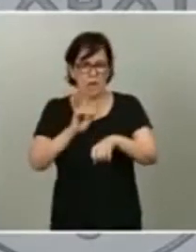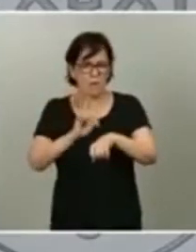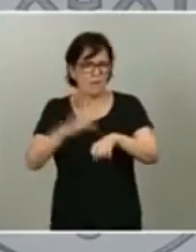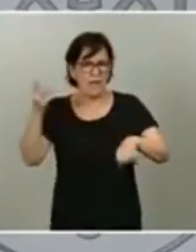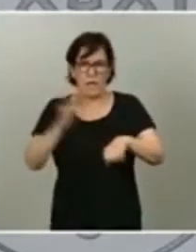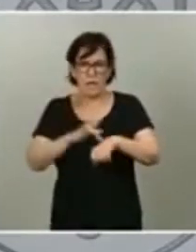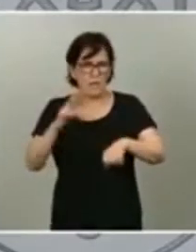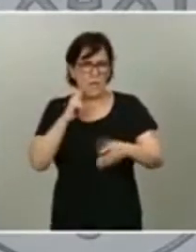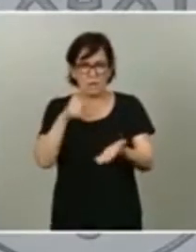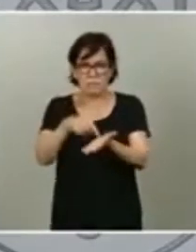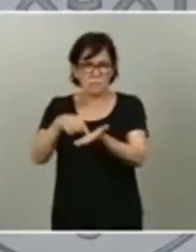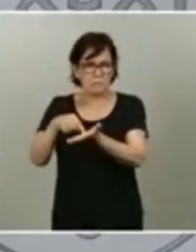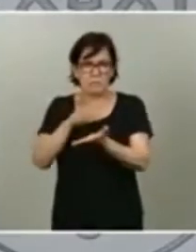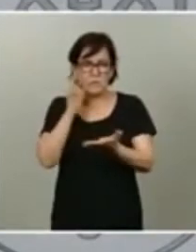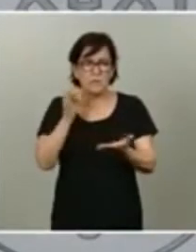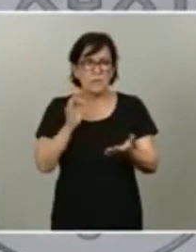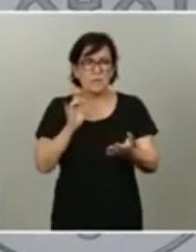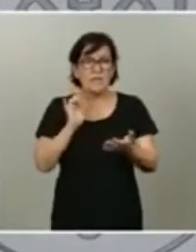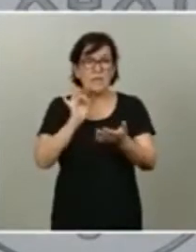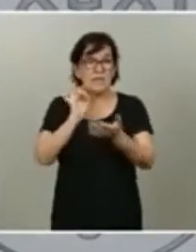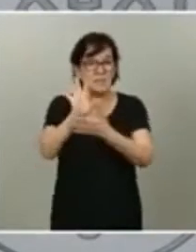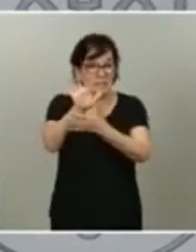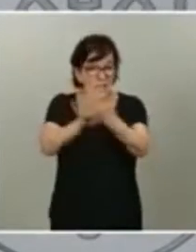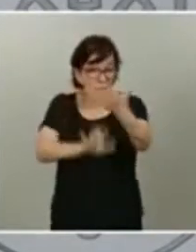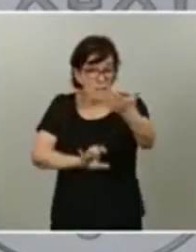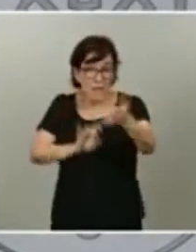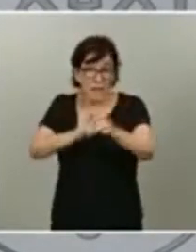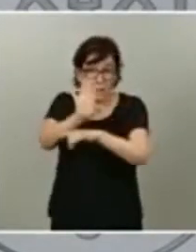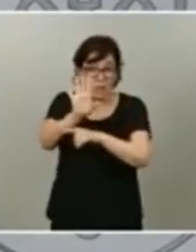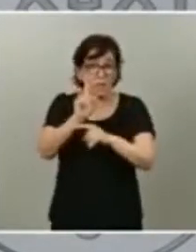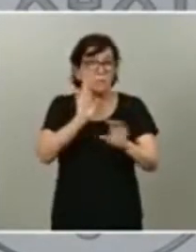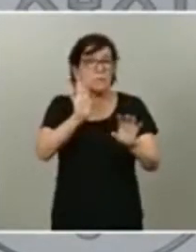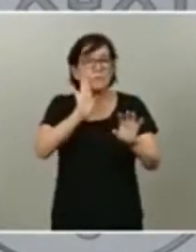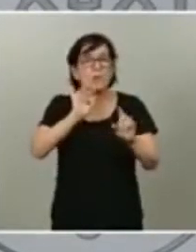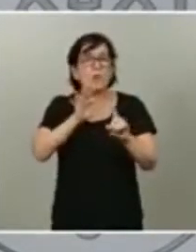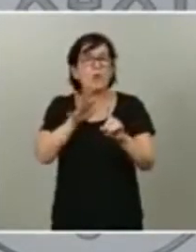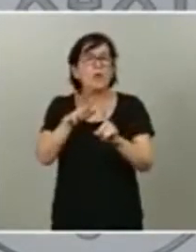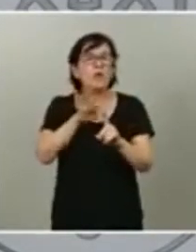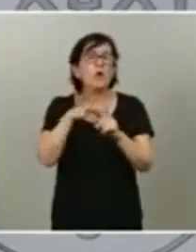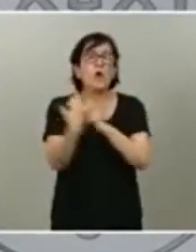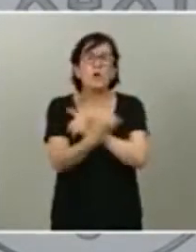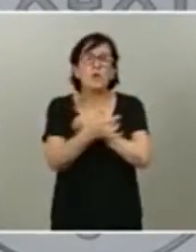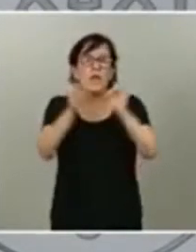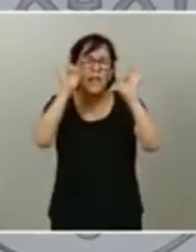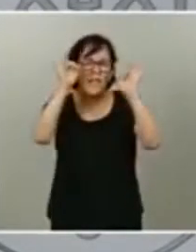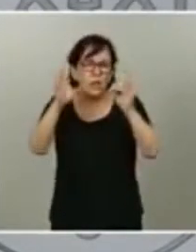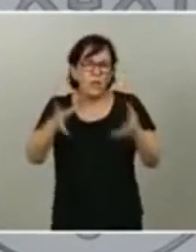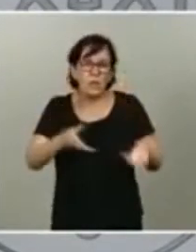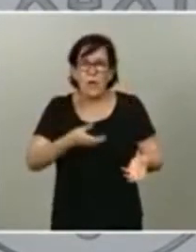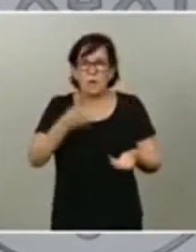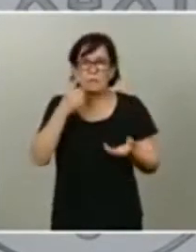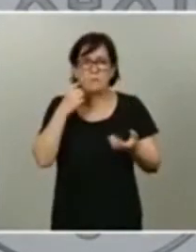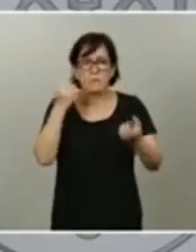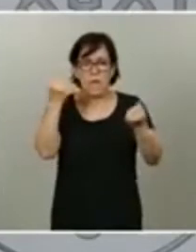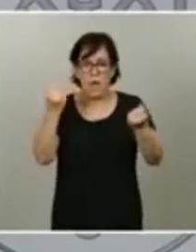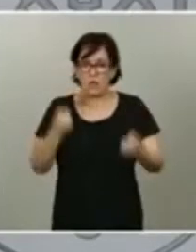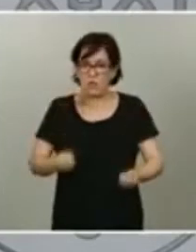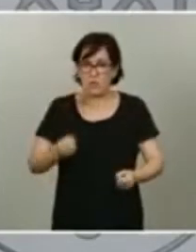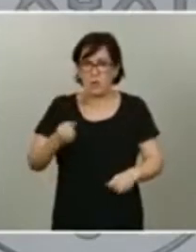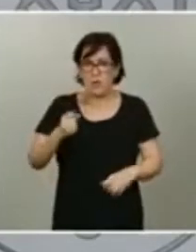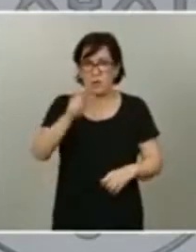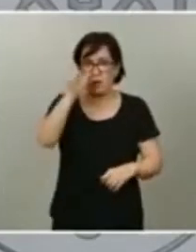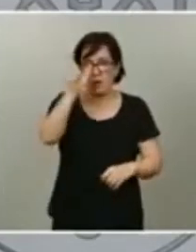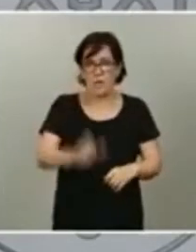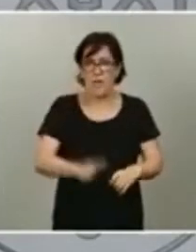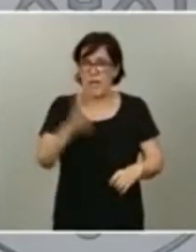La carta que se ha remitido está en el mismo contexto que siempre hemos trasladado a las autoridades americanas. La primera